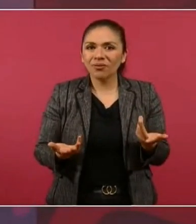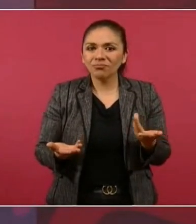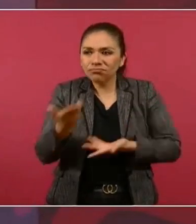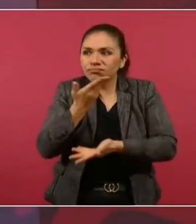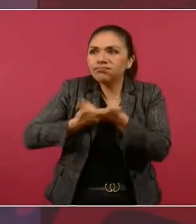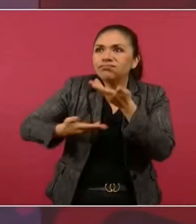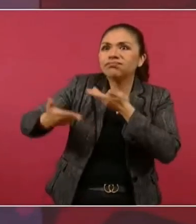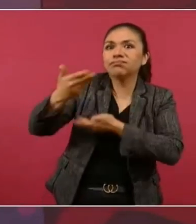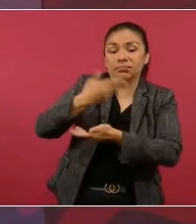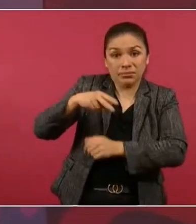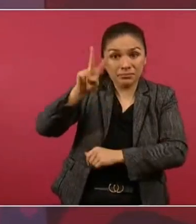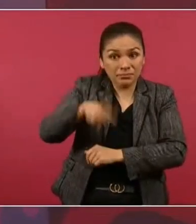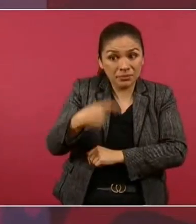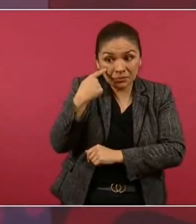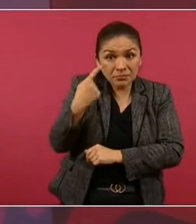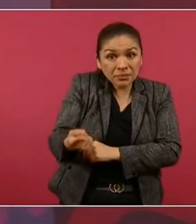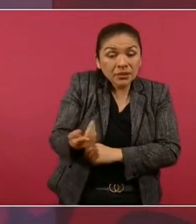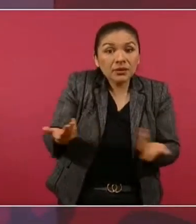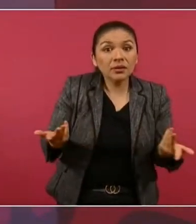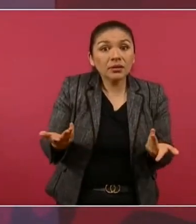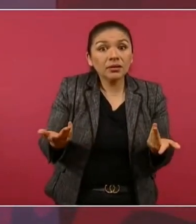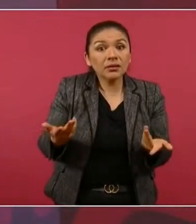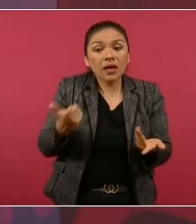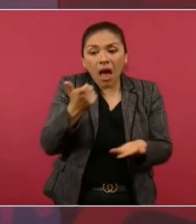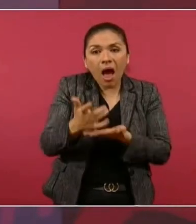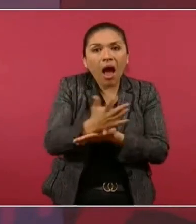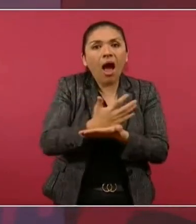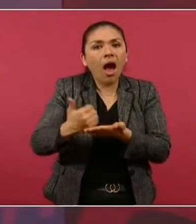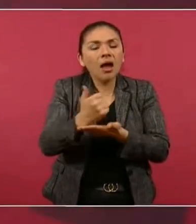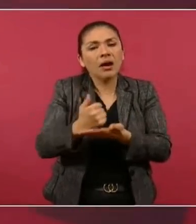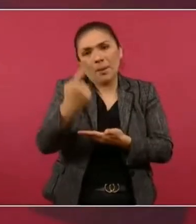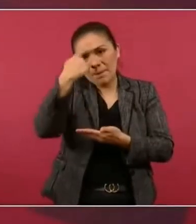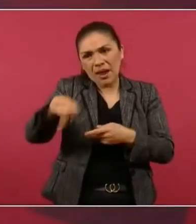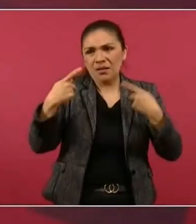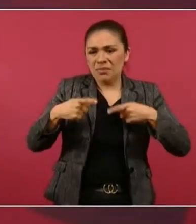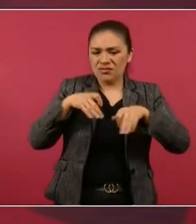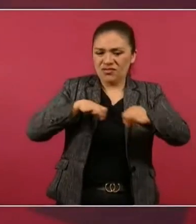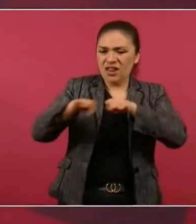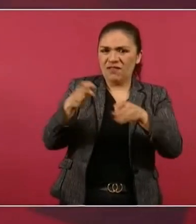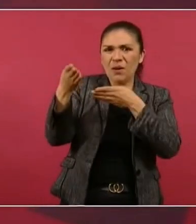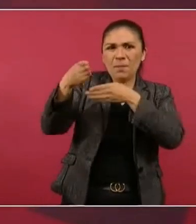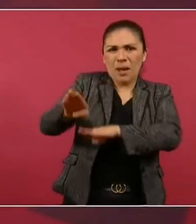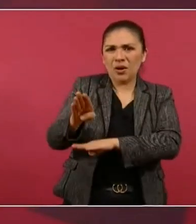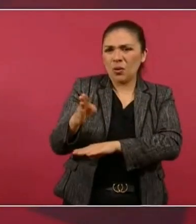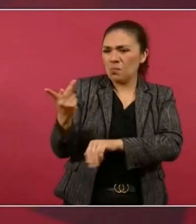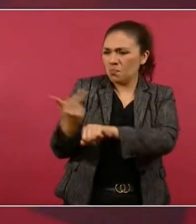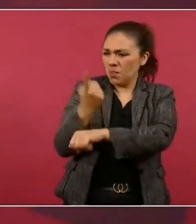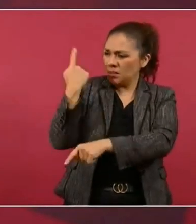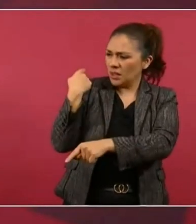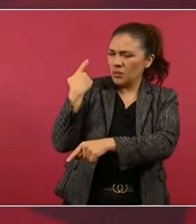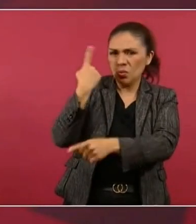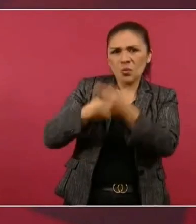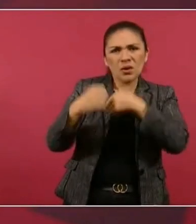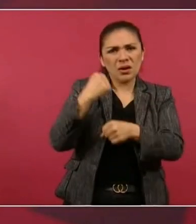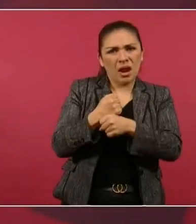las utilidades de los banqueros el año pasado.